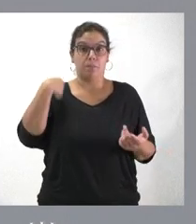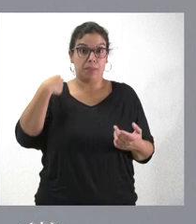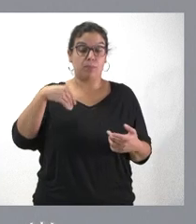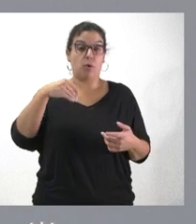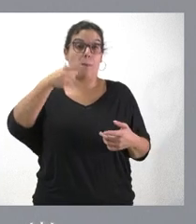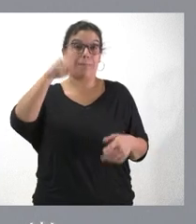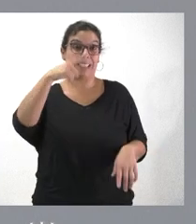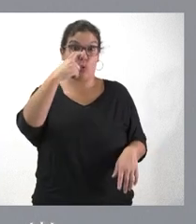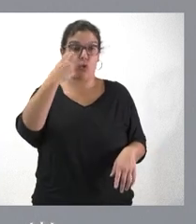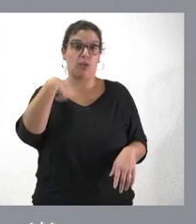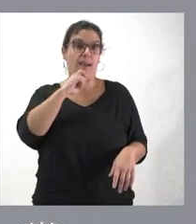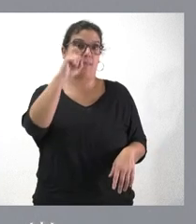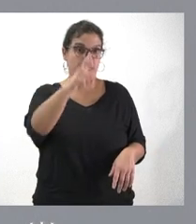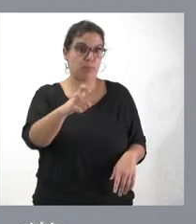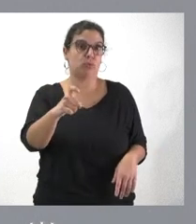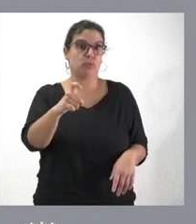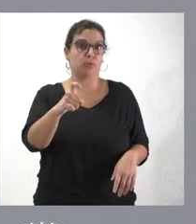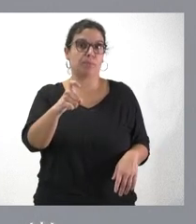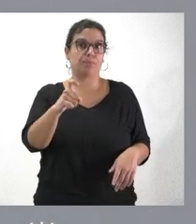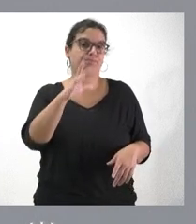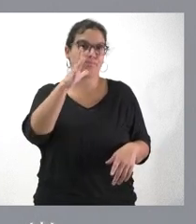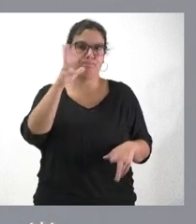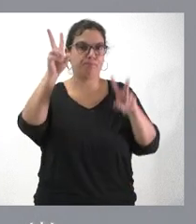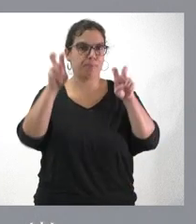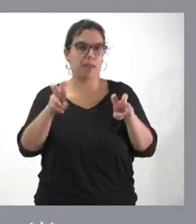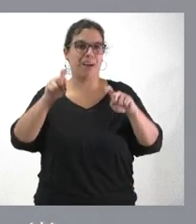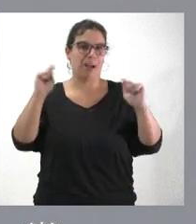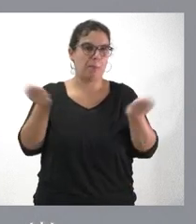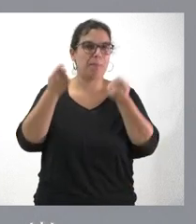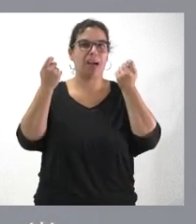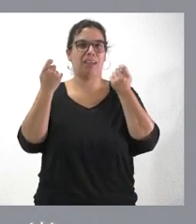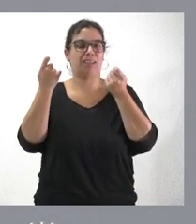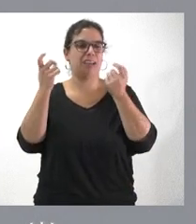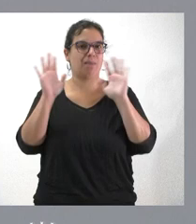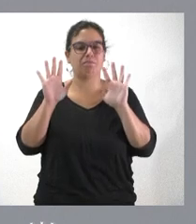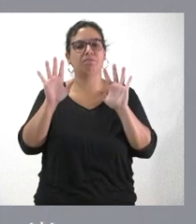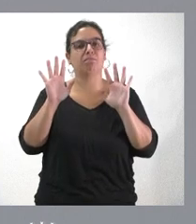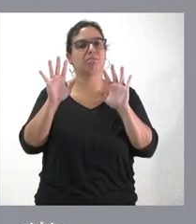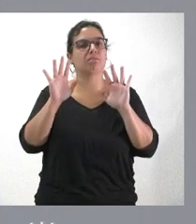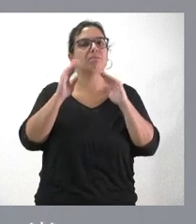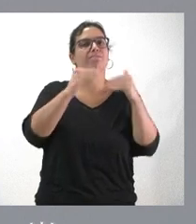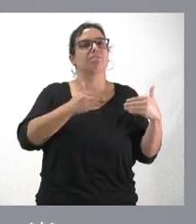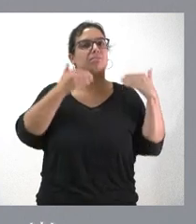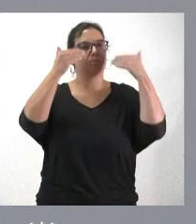el mes de junio que por el motivo de aquella campaña electoral lo solicitaríamos nada más iniciarse